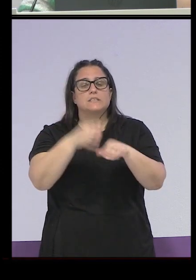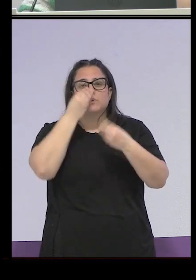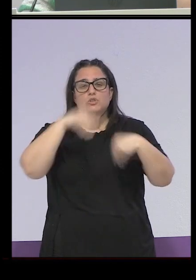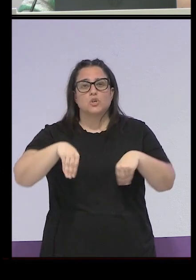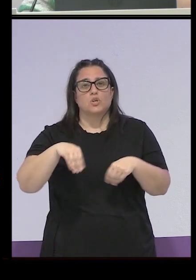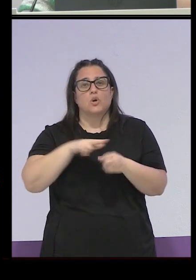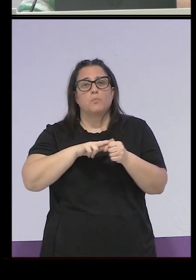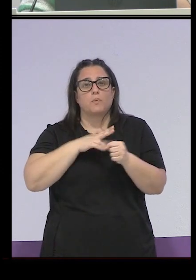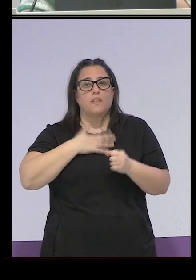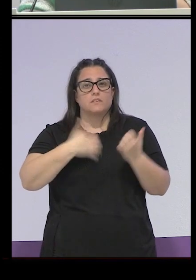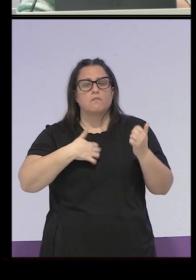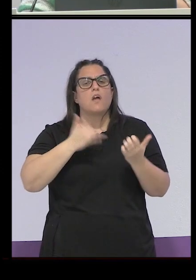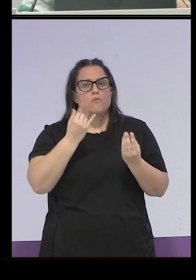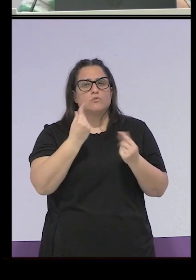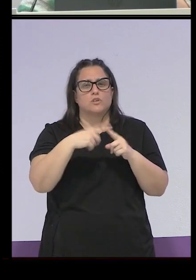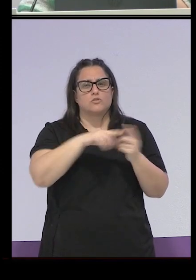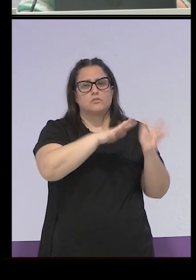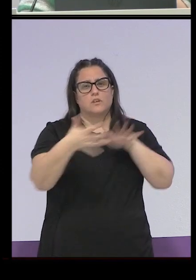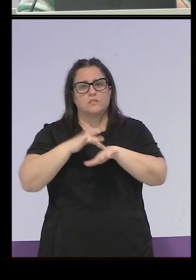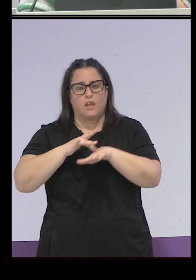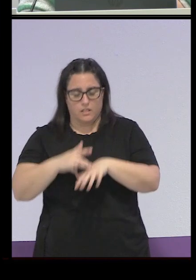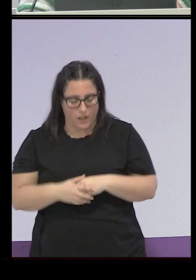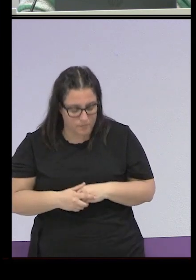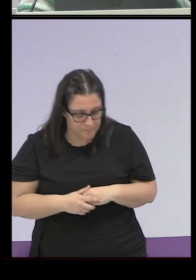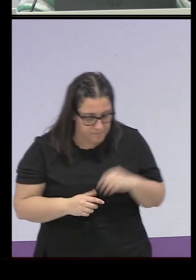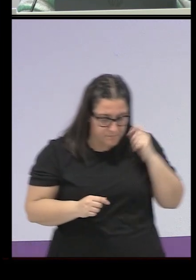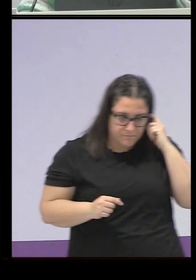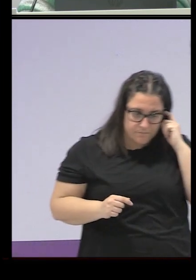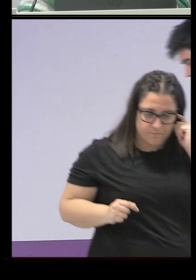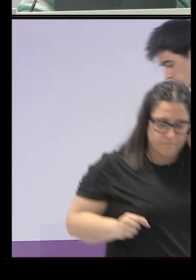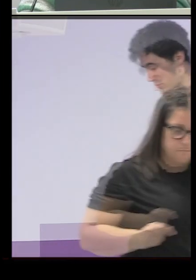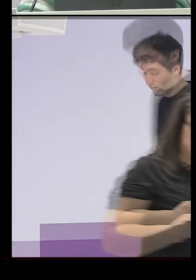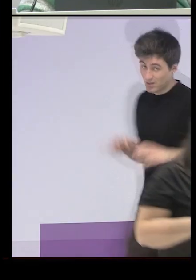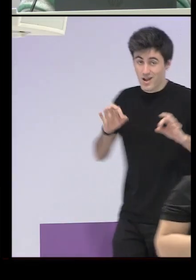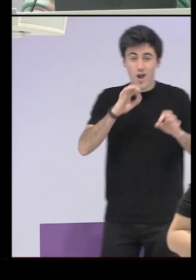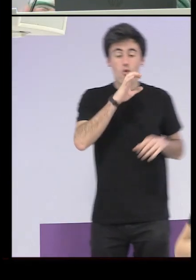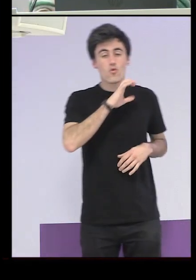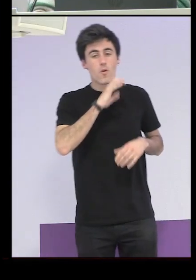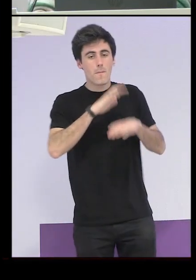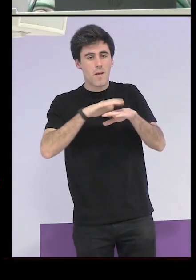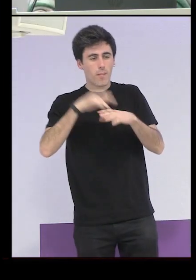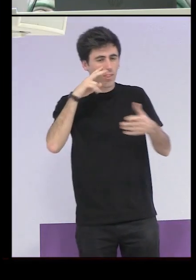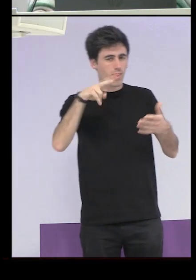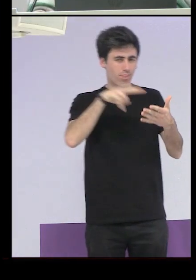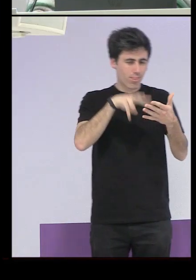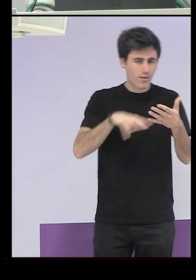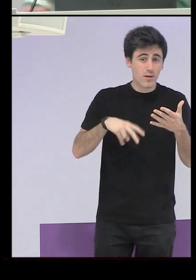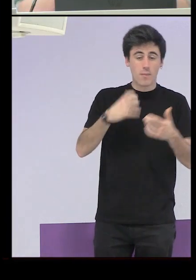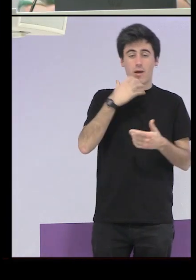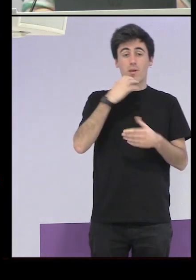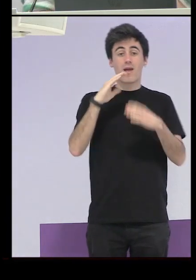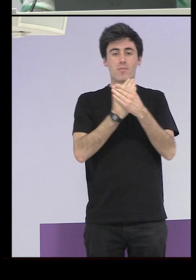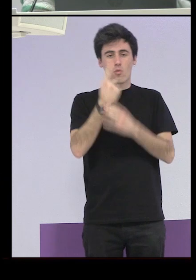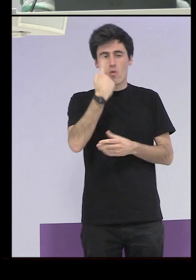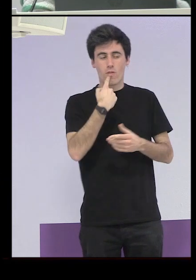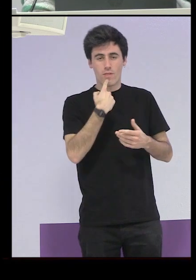digitalizadas y está curioso para verlo, ¿no? Aquí por ejemplo pues una de las uno de los expedientes dicen pues que a